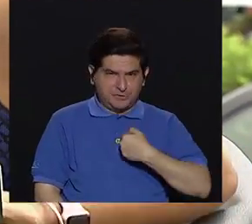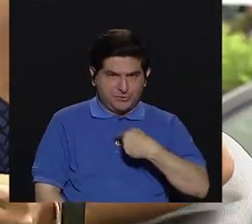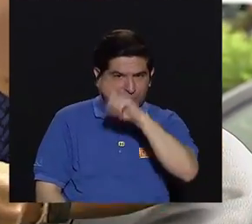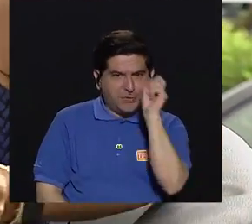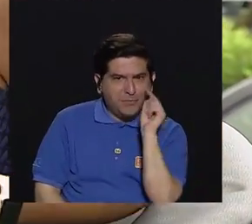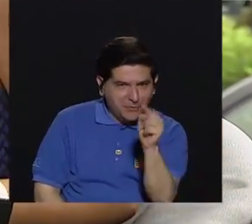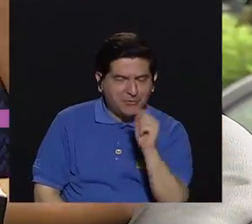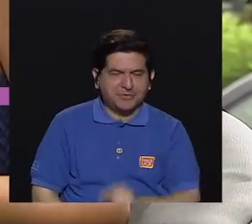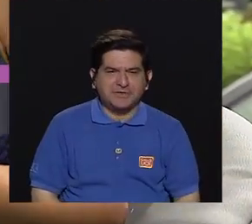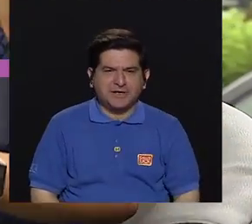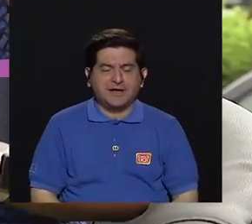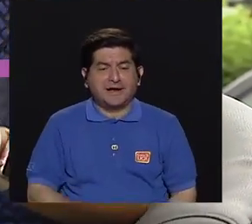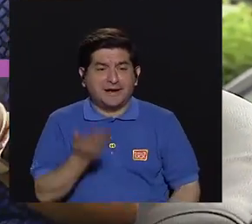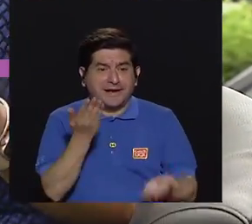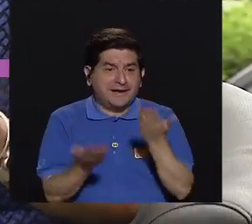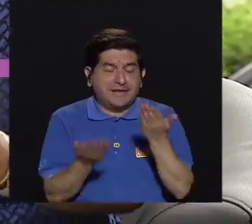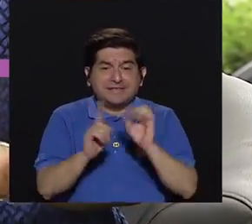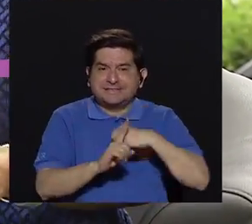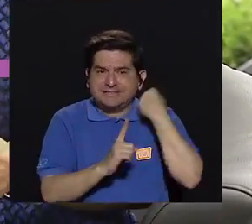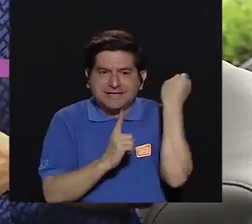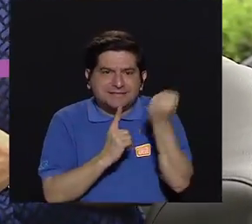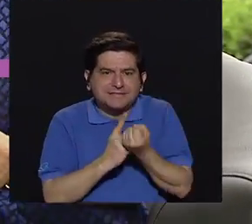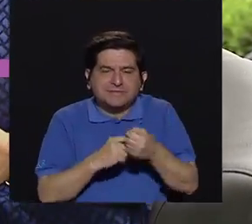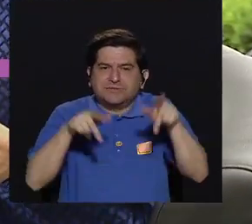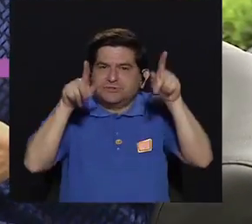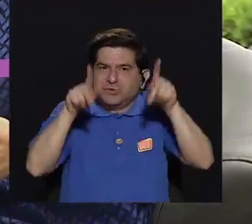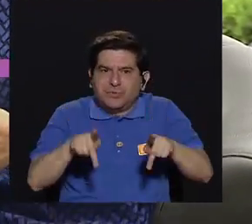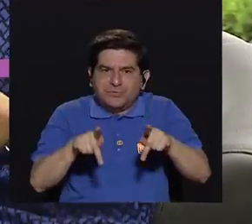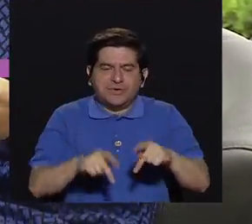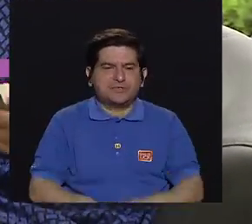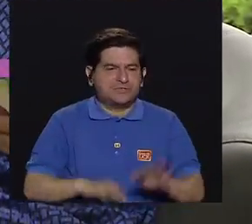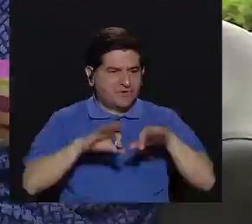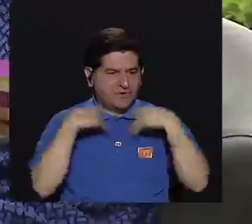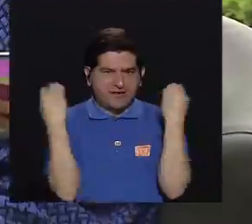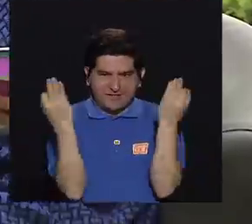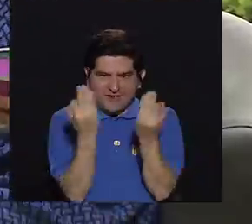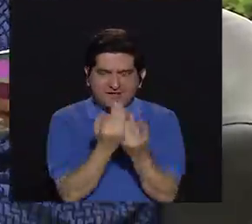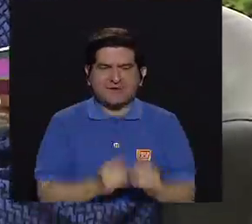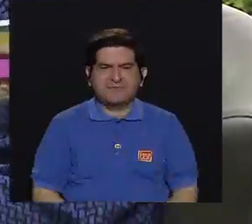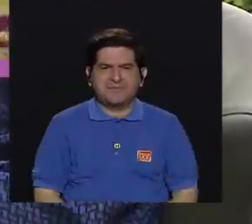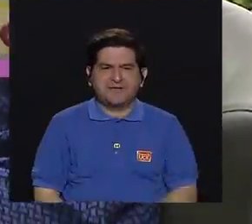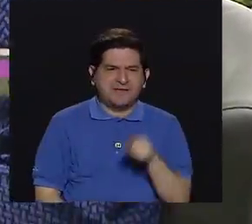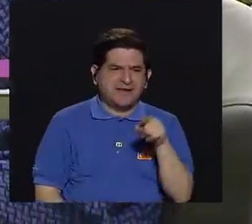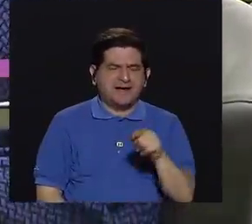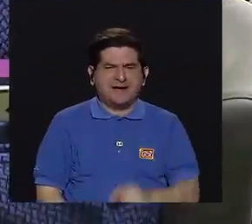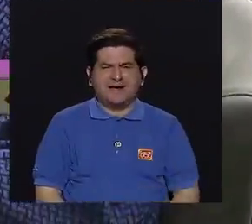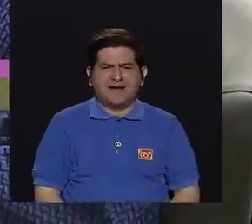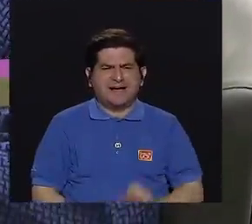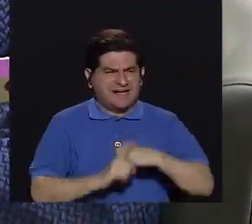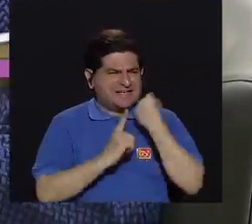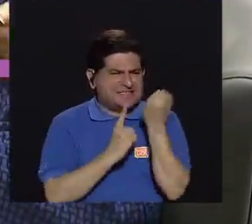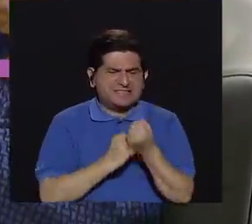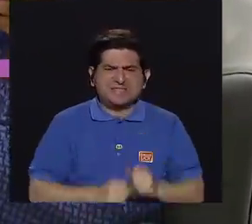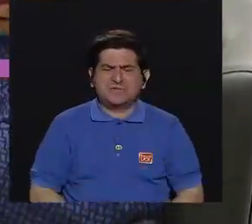todos los requisitos. Preguntas, cuando nos enfrentamos, por ejemplo, a una situación de que alguna persona de nuestra familia tuvo una situación particular, no sé, se cayó, se